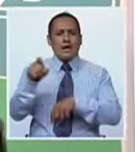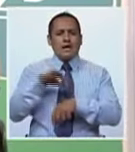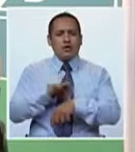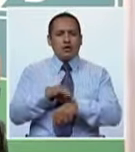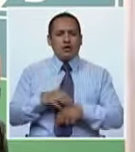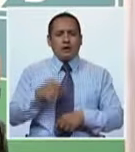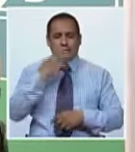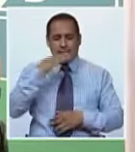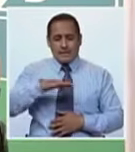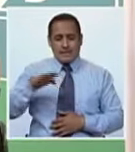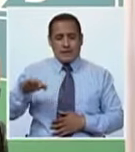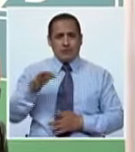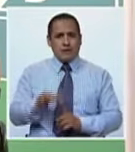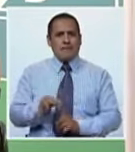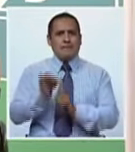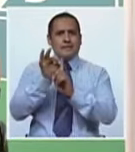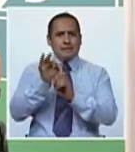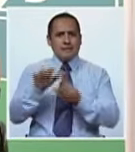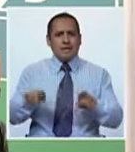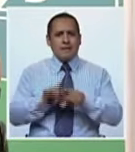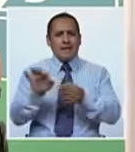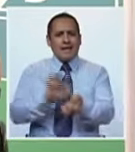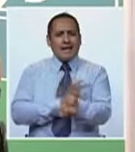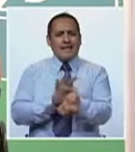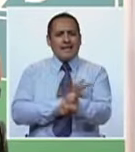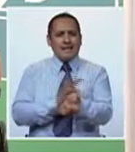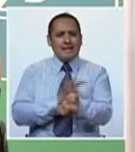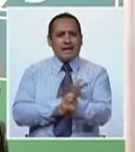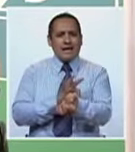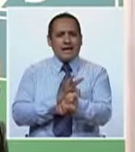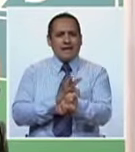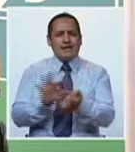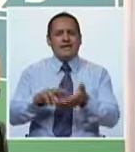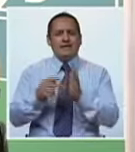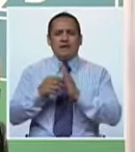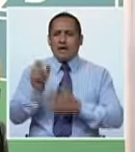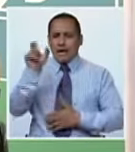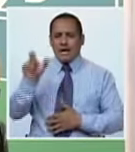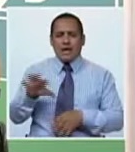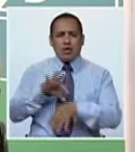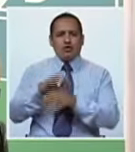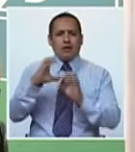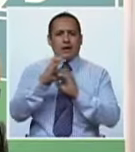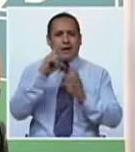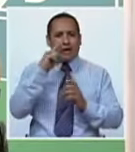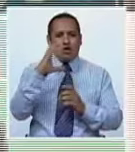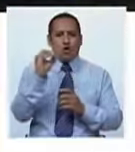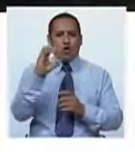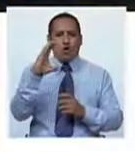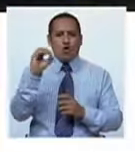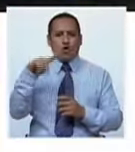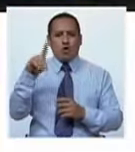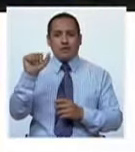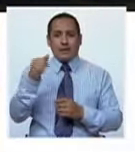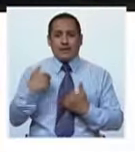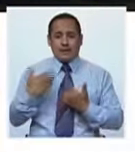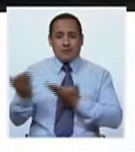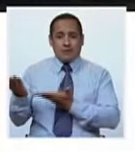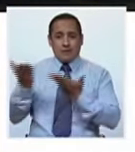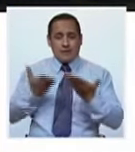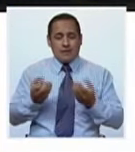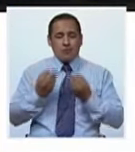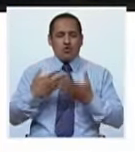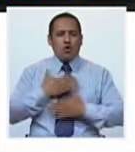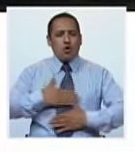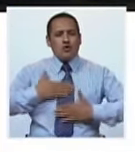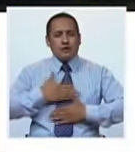médico-pediatra y además es especialista en genética. Es la doctora Yoconda Manacero. La tenemos aquí